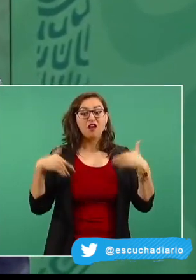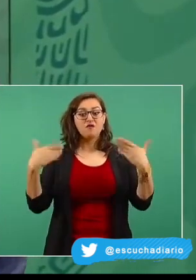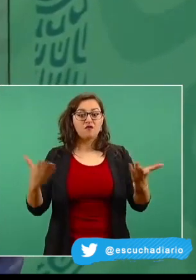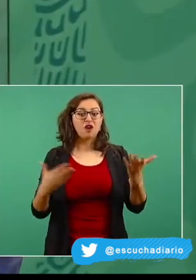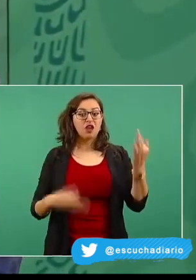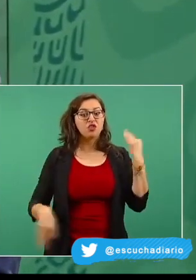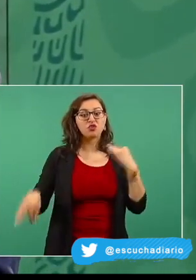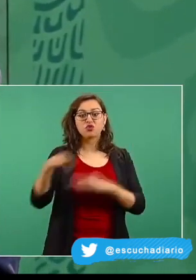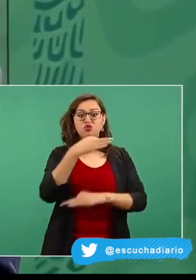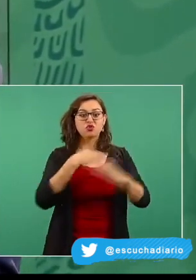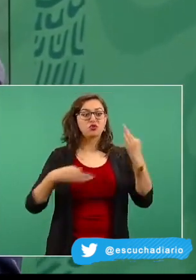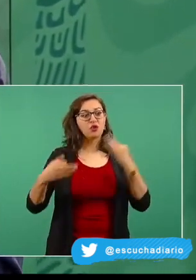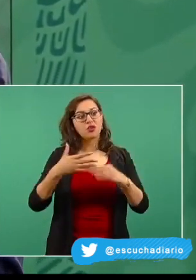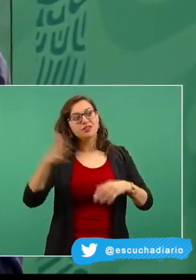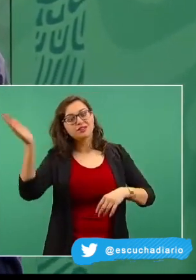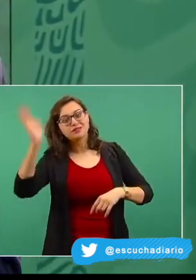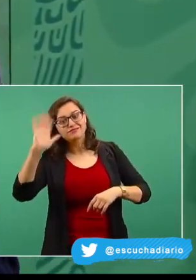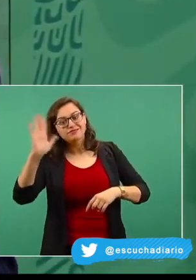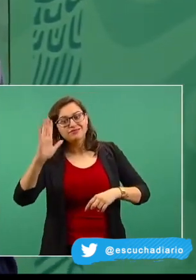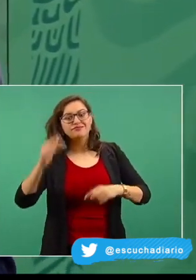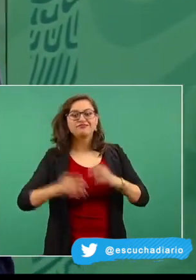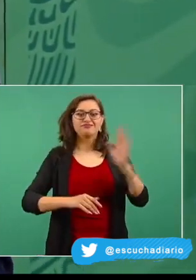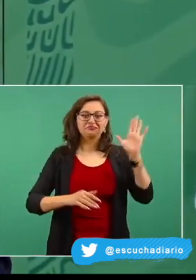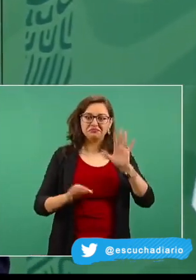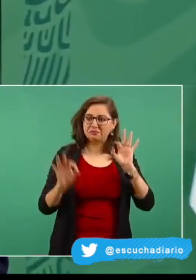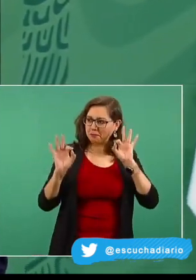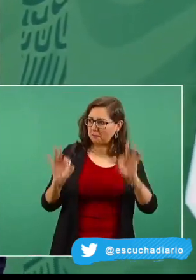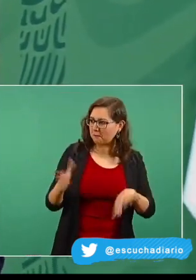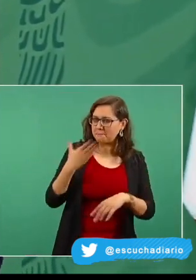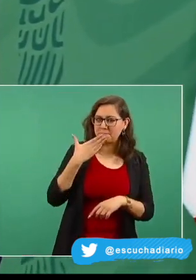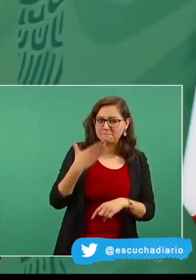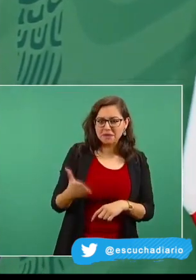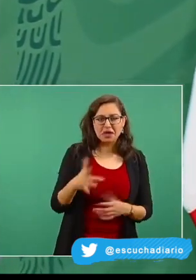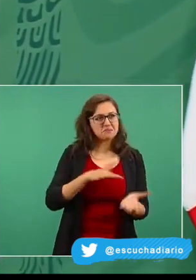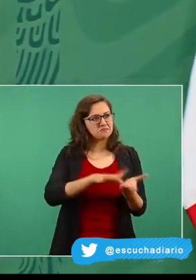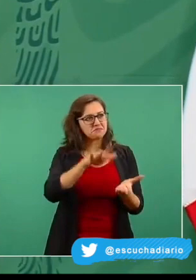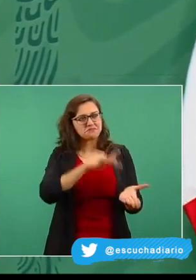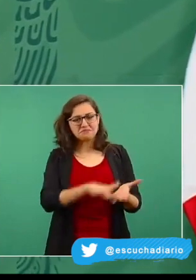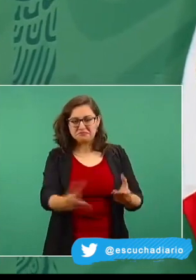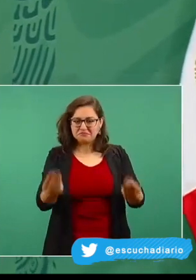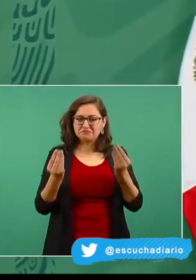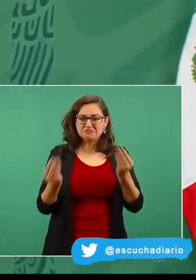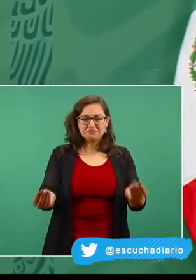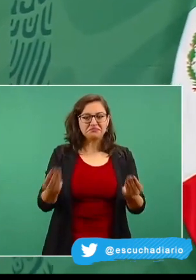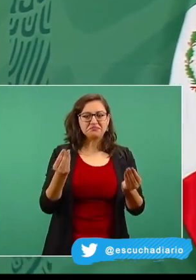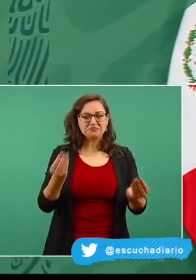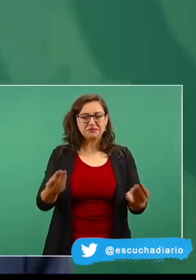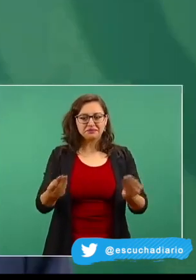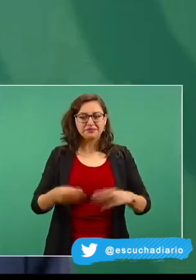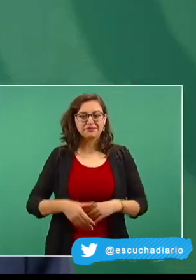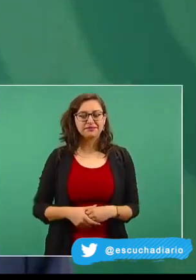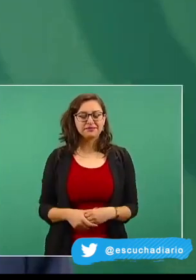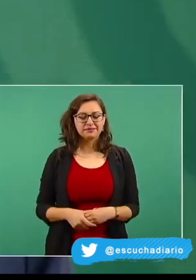queriendo saludar, pero bien, mucho apoyo del pueblo.